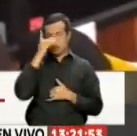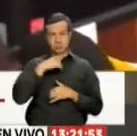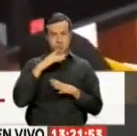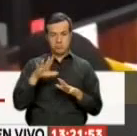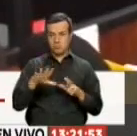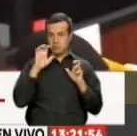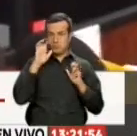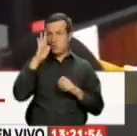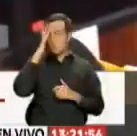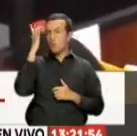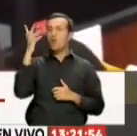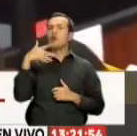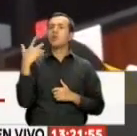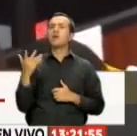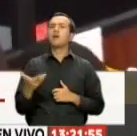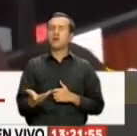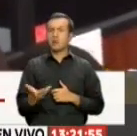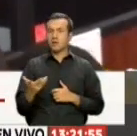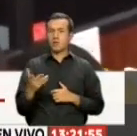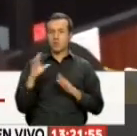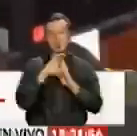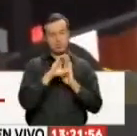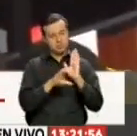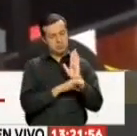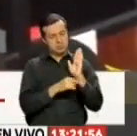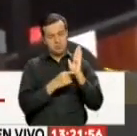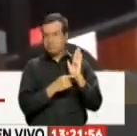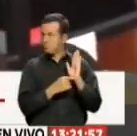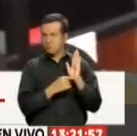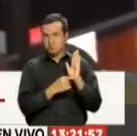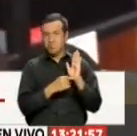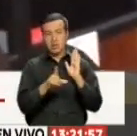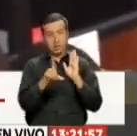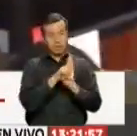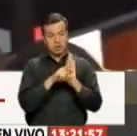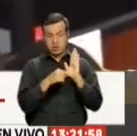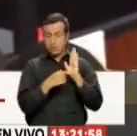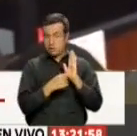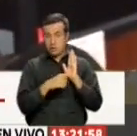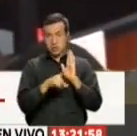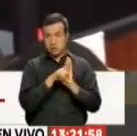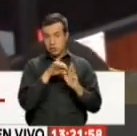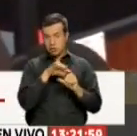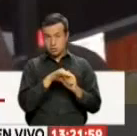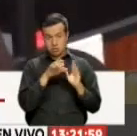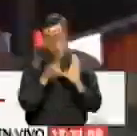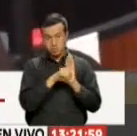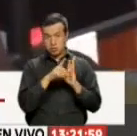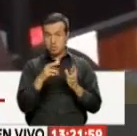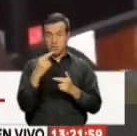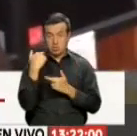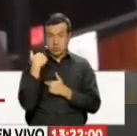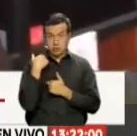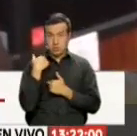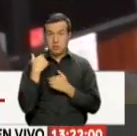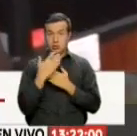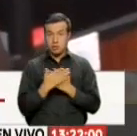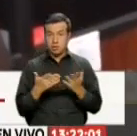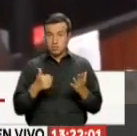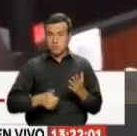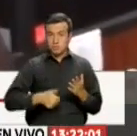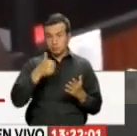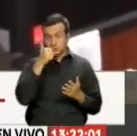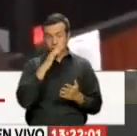Corresponde a que Ni la Constitución Ni la ley orgánica electoral Le atribuyen Al